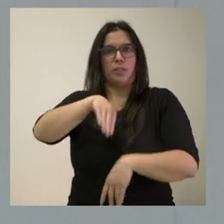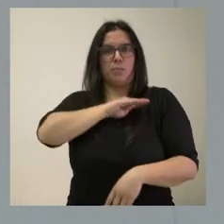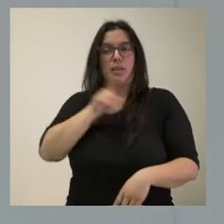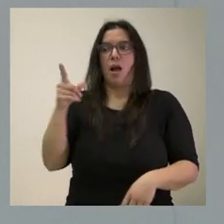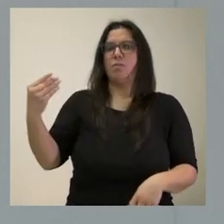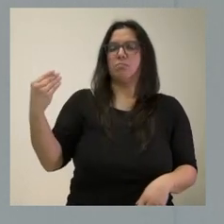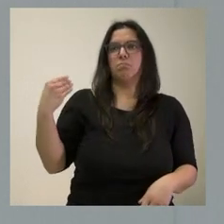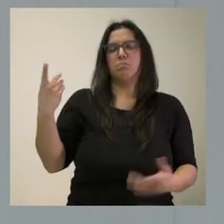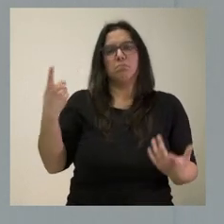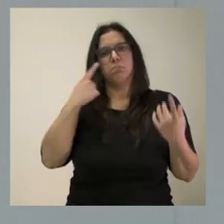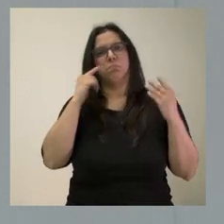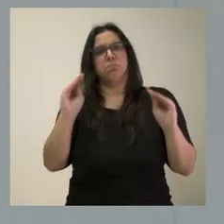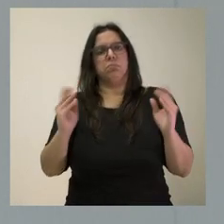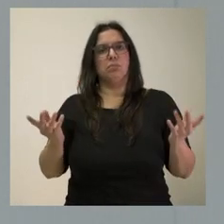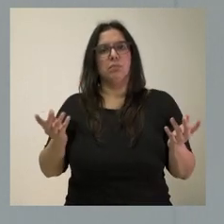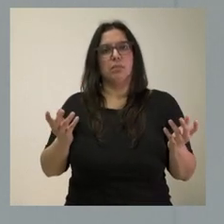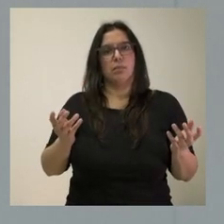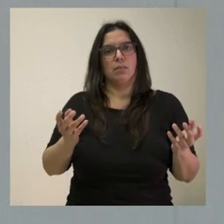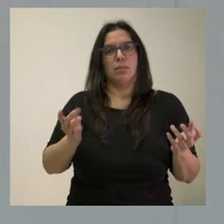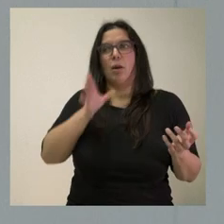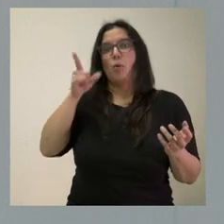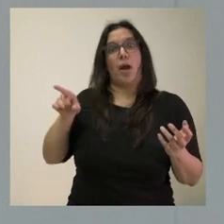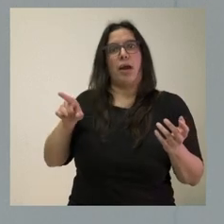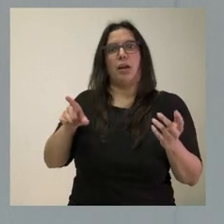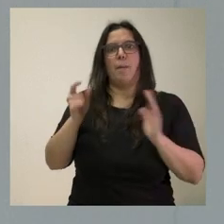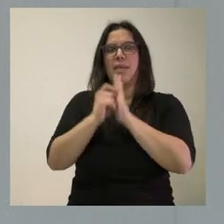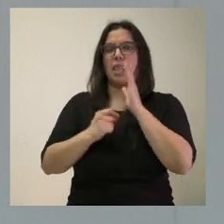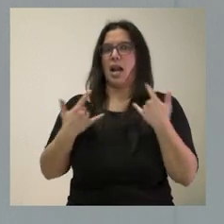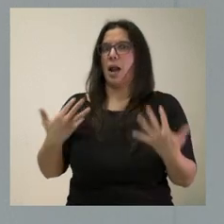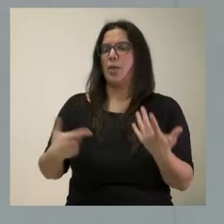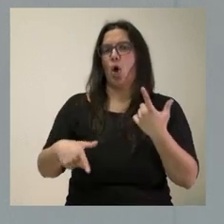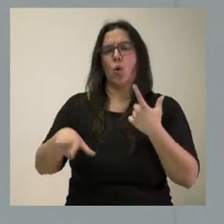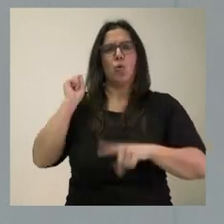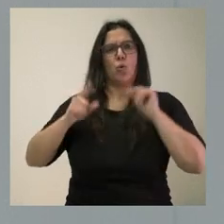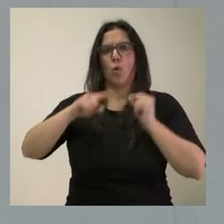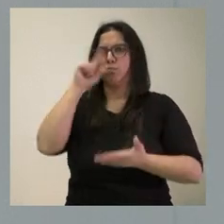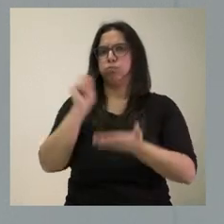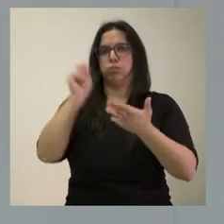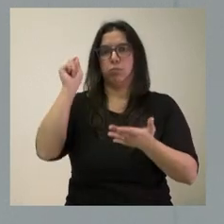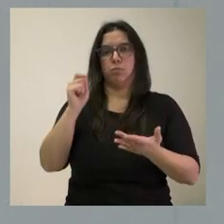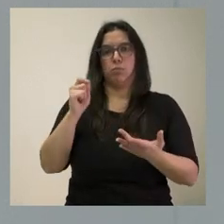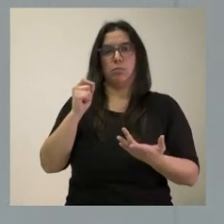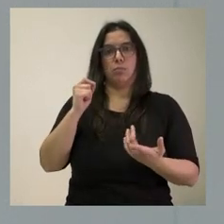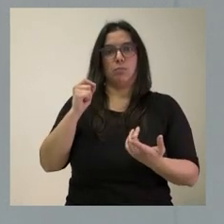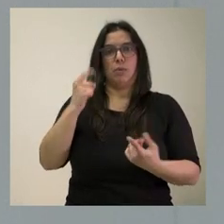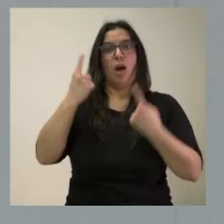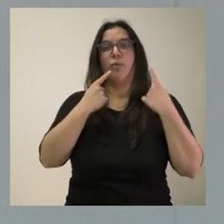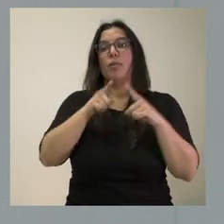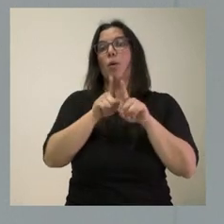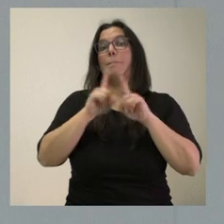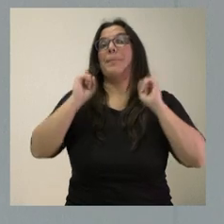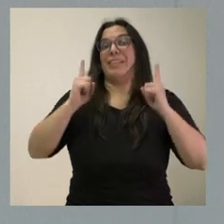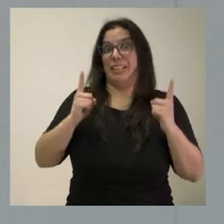la atención lo rápido que es en tomar medidas que incluso muchos de ustedes han llamado hasta de carácter preventivo